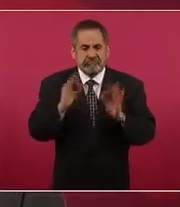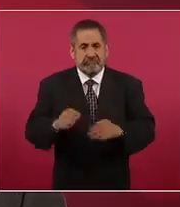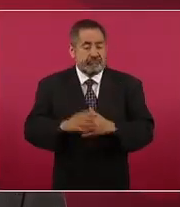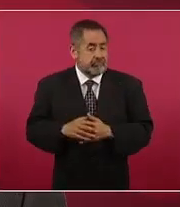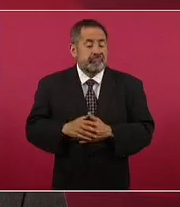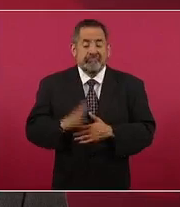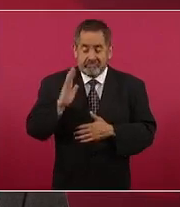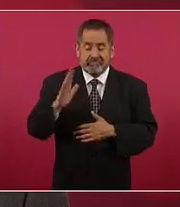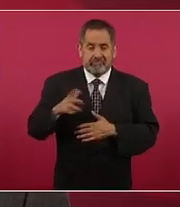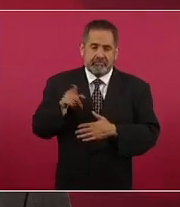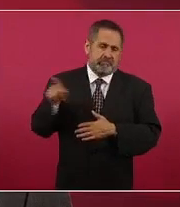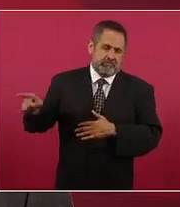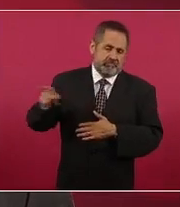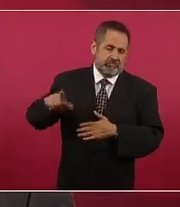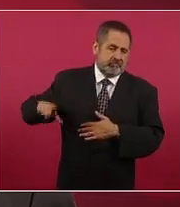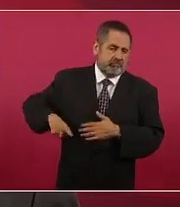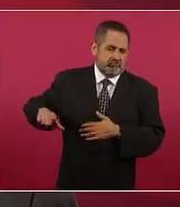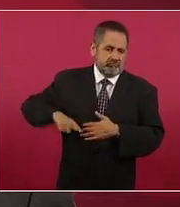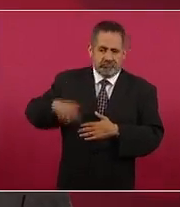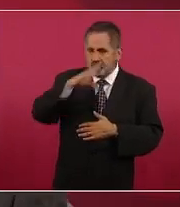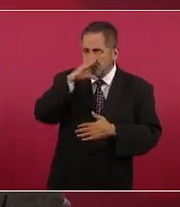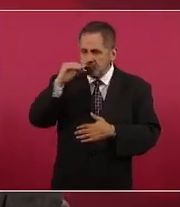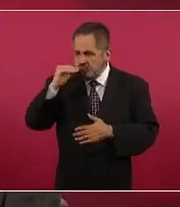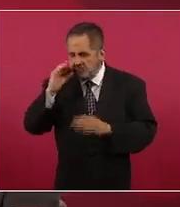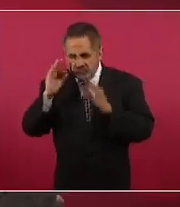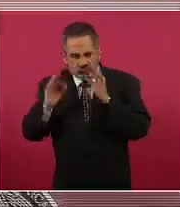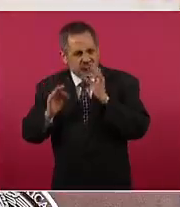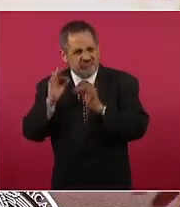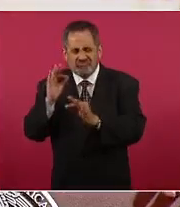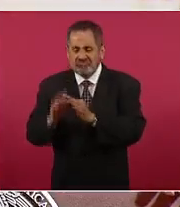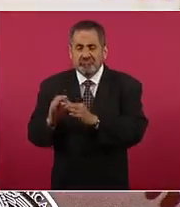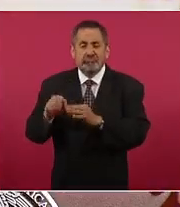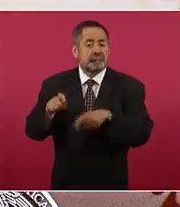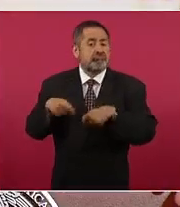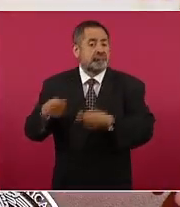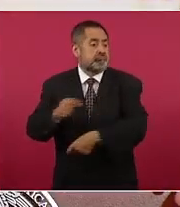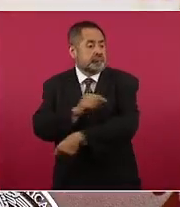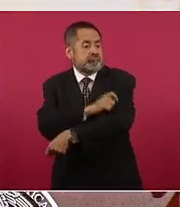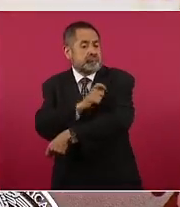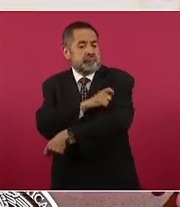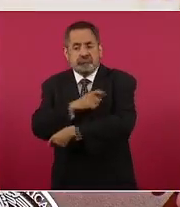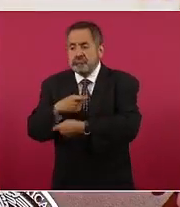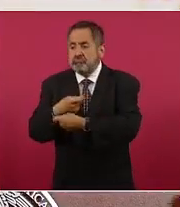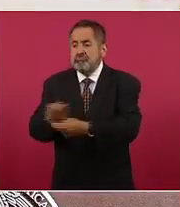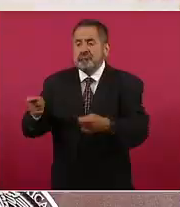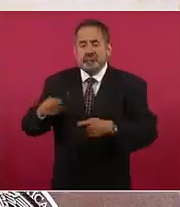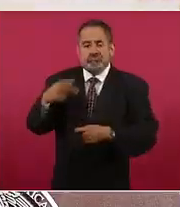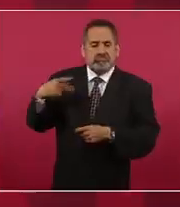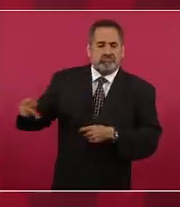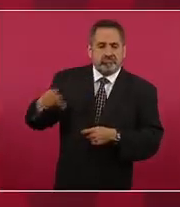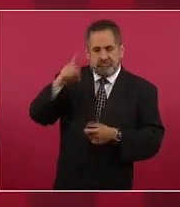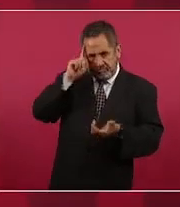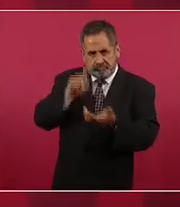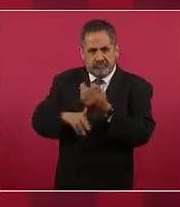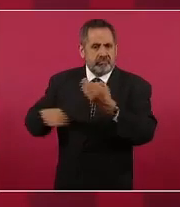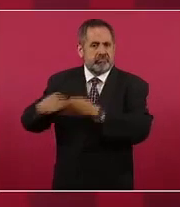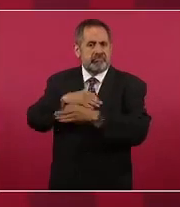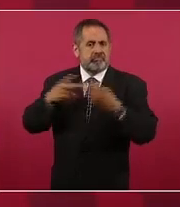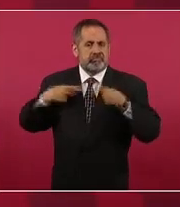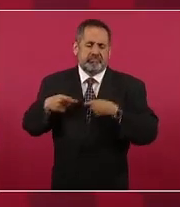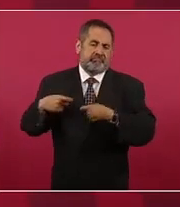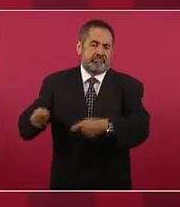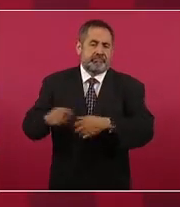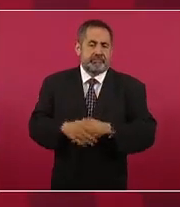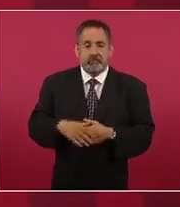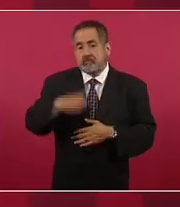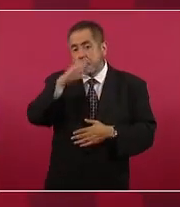propia experiencia del gobierno cubano que ha logrado vacunar principalmente con esta vacuna y la vacuna soberana a toda la población en el